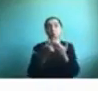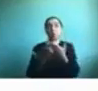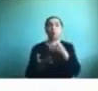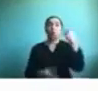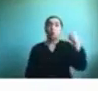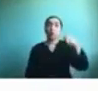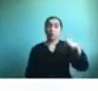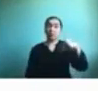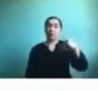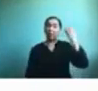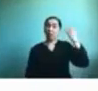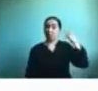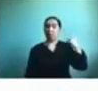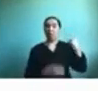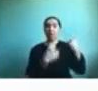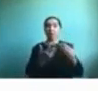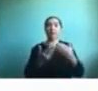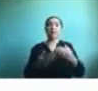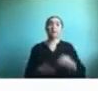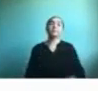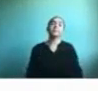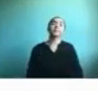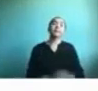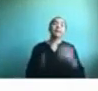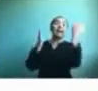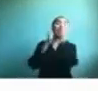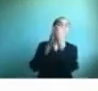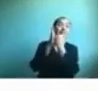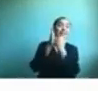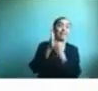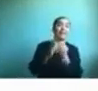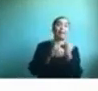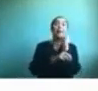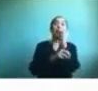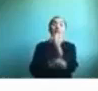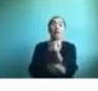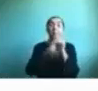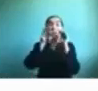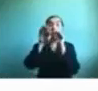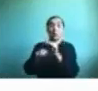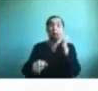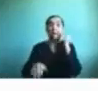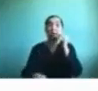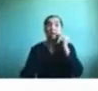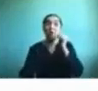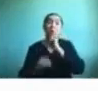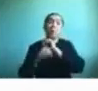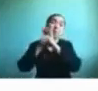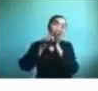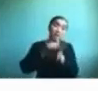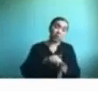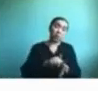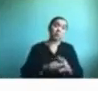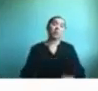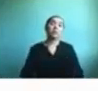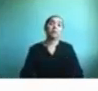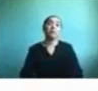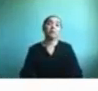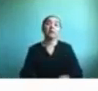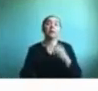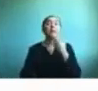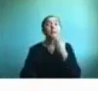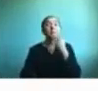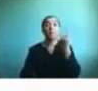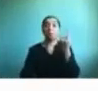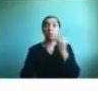una guía para apoyar a niños y niñas frente a la situación actual por el coronavirus que es el centro de la UCEDA así que también ahí pueden